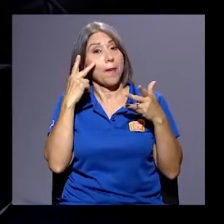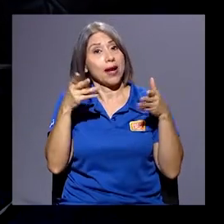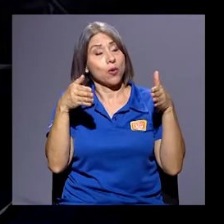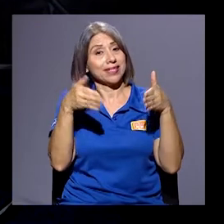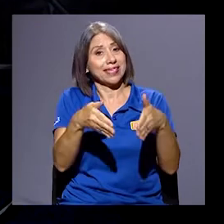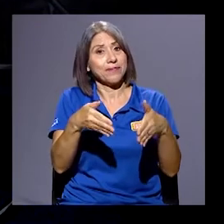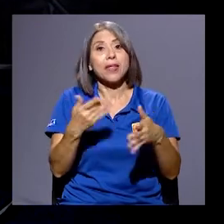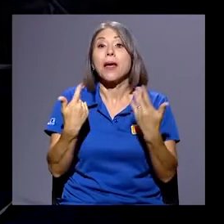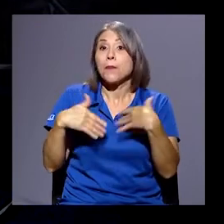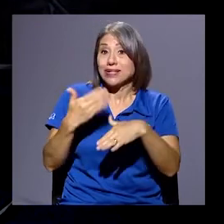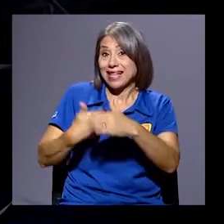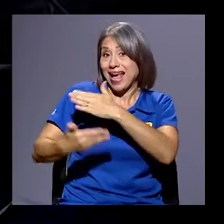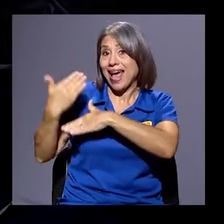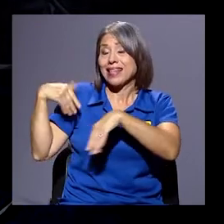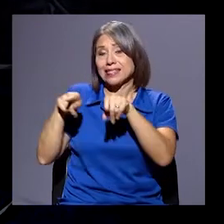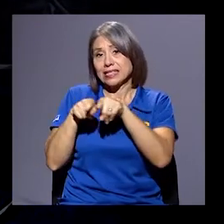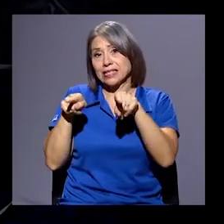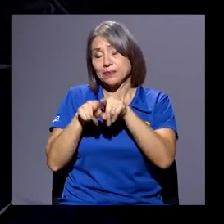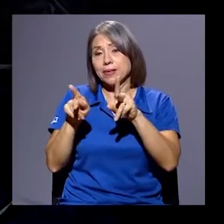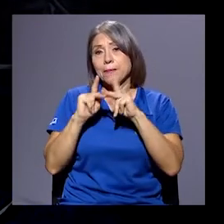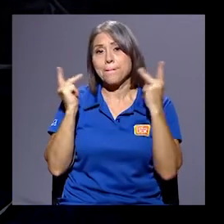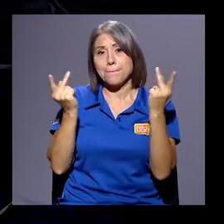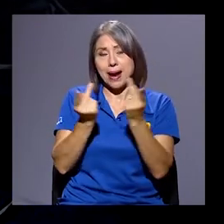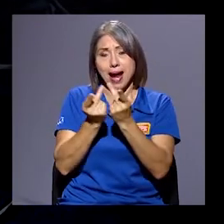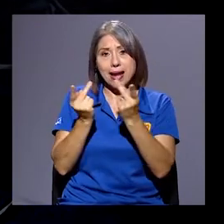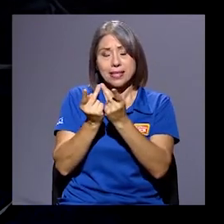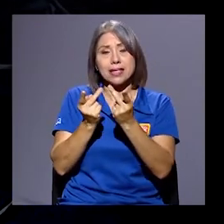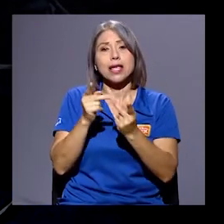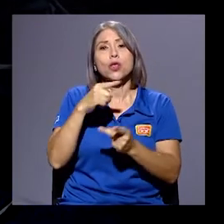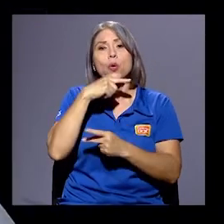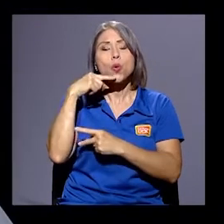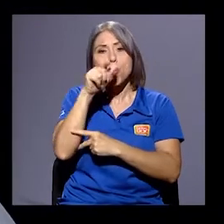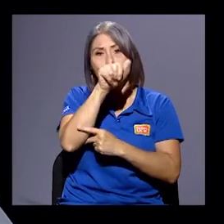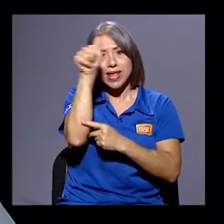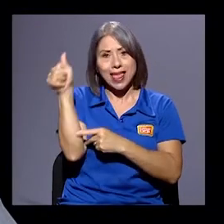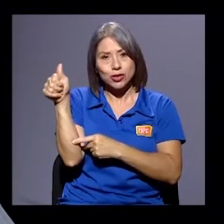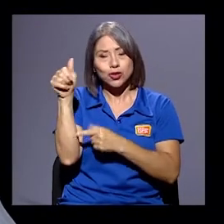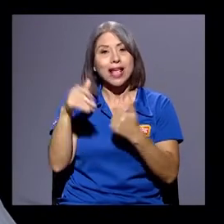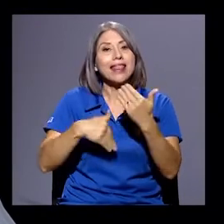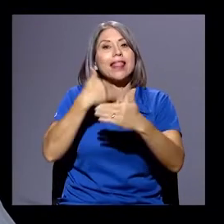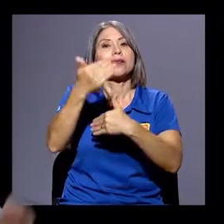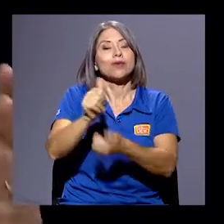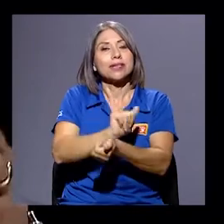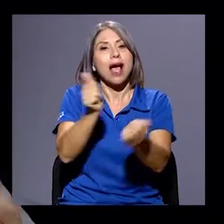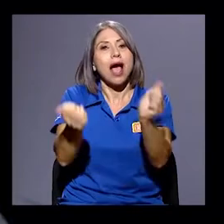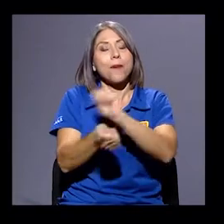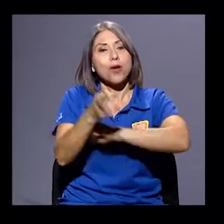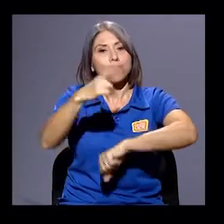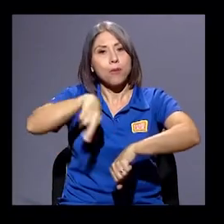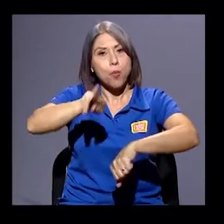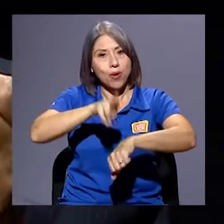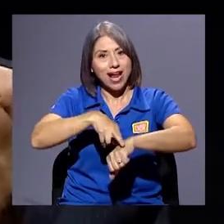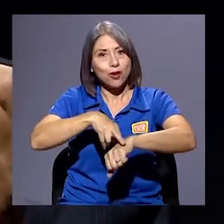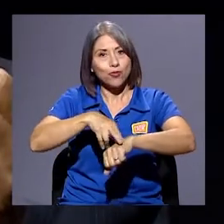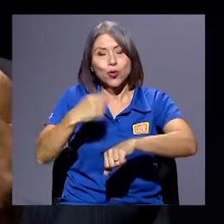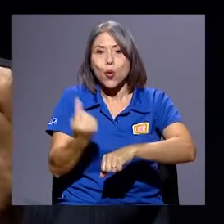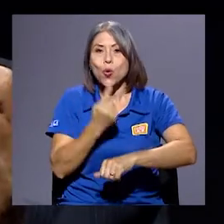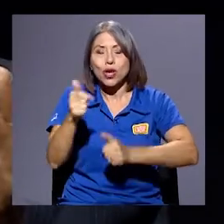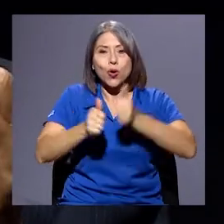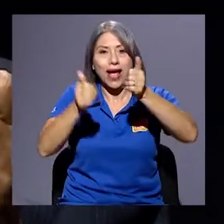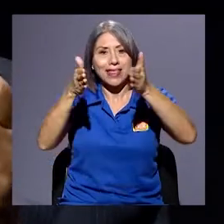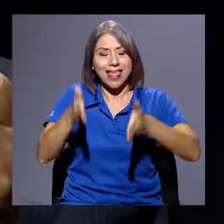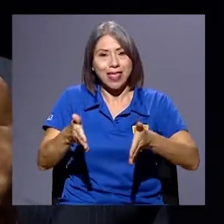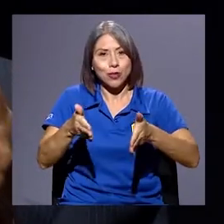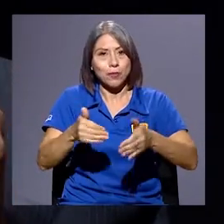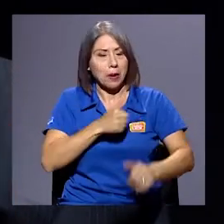de parte del Partido Unidad Social Cristiana y luego que saltó al Republicano, el único candidato que ha pronunciado varias